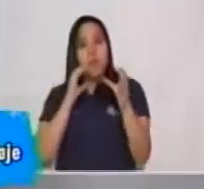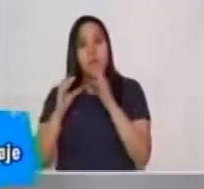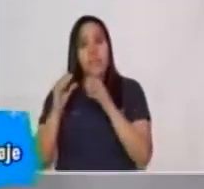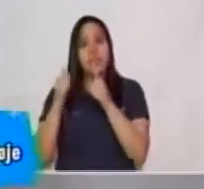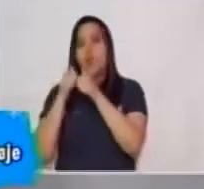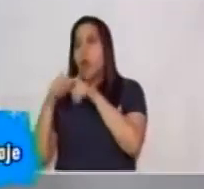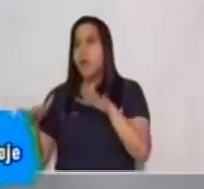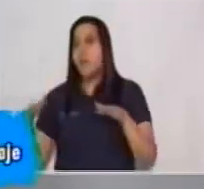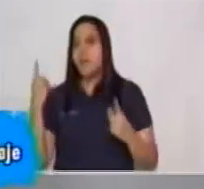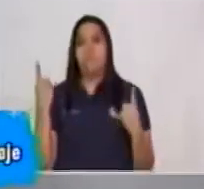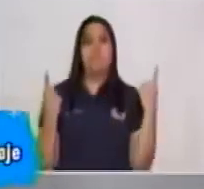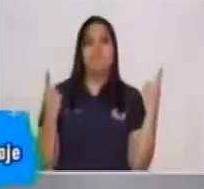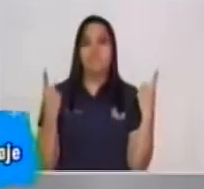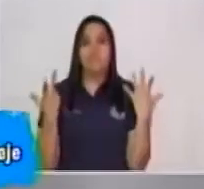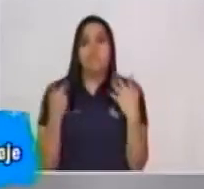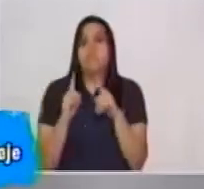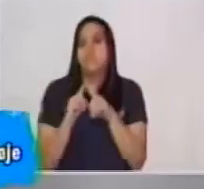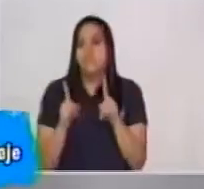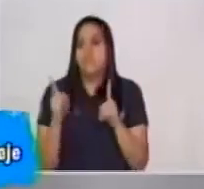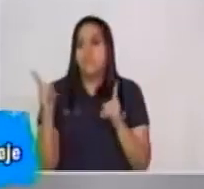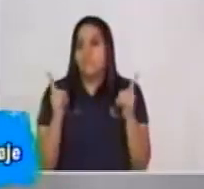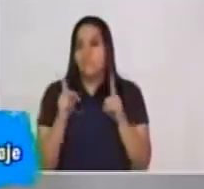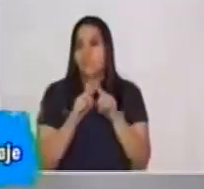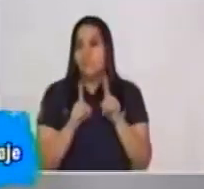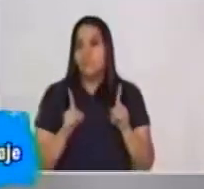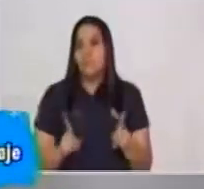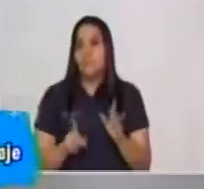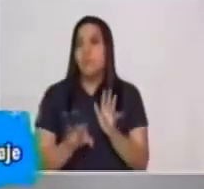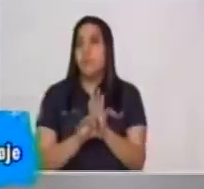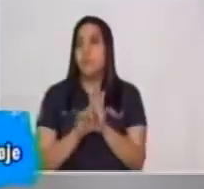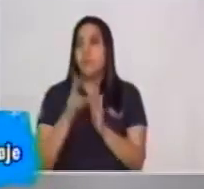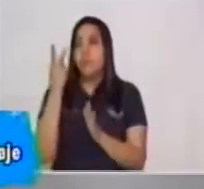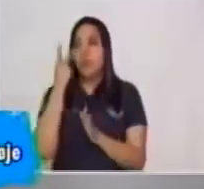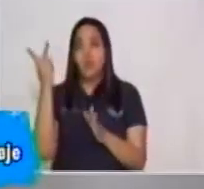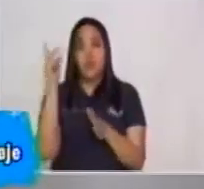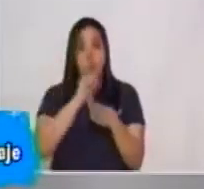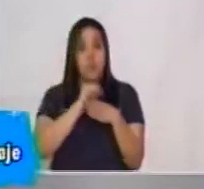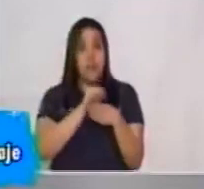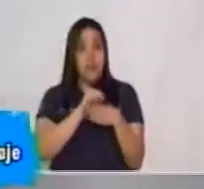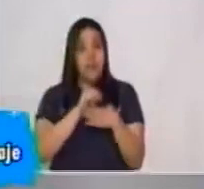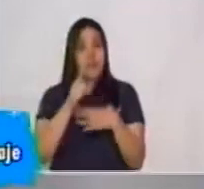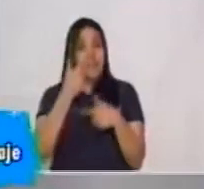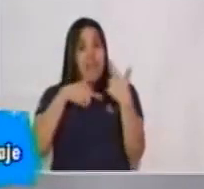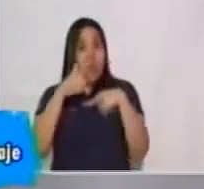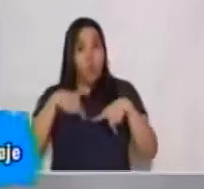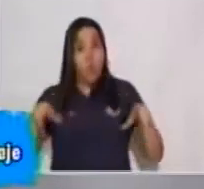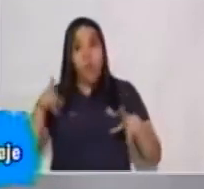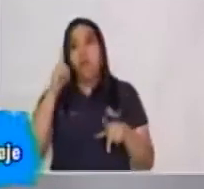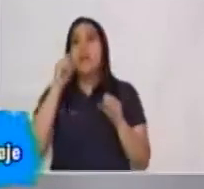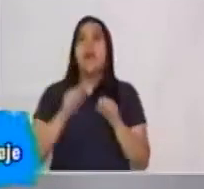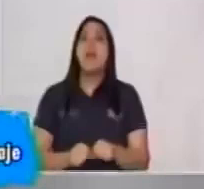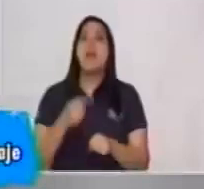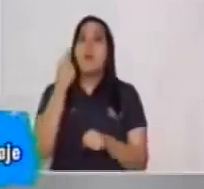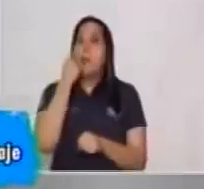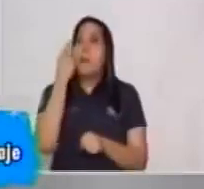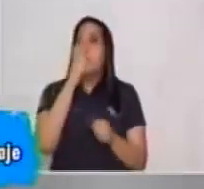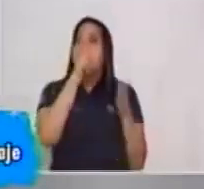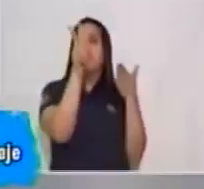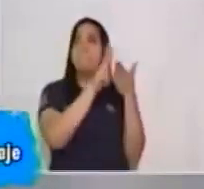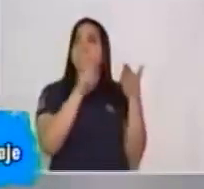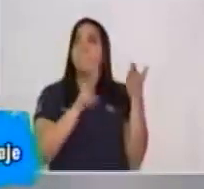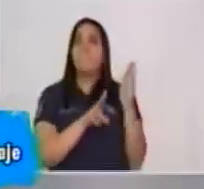Y por último, para que practiques un poco acerca de lo que vimos del proceso de comunicación y las funciones del lenguaje, tenemos este enunciado.